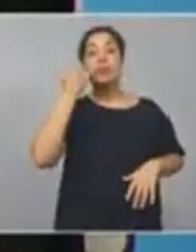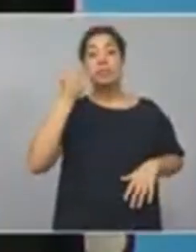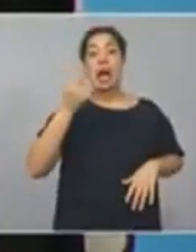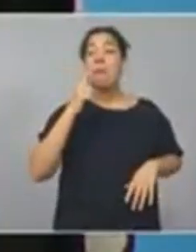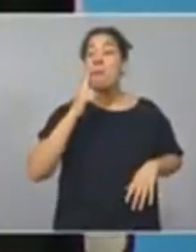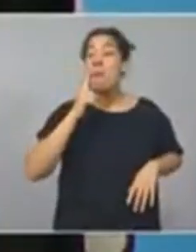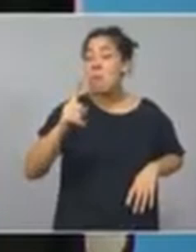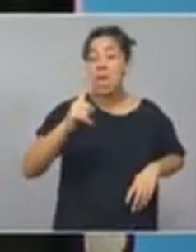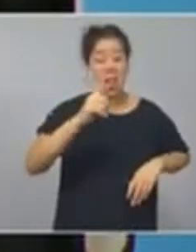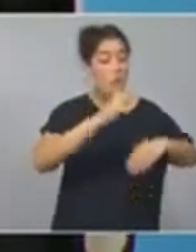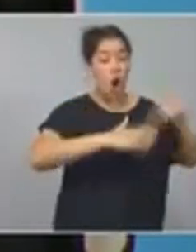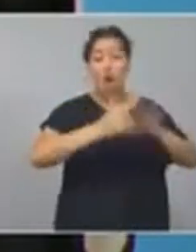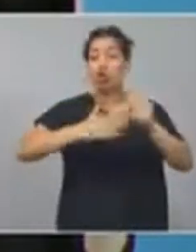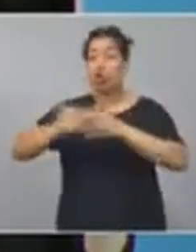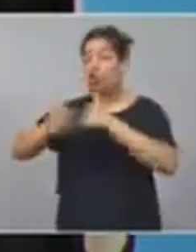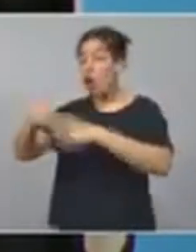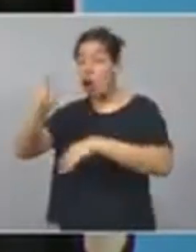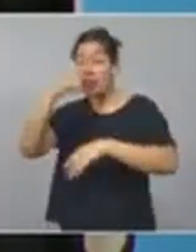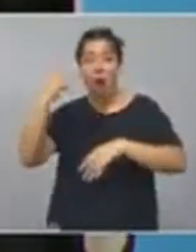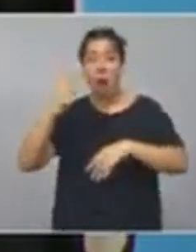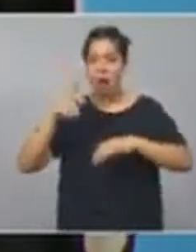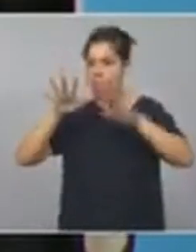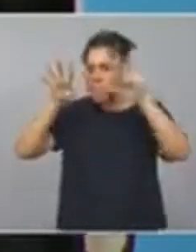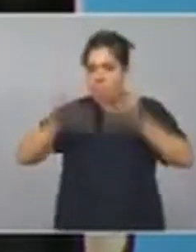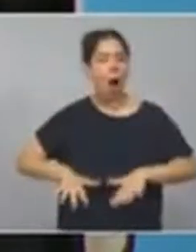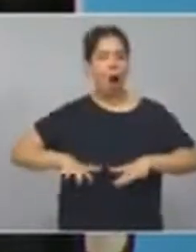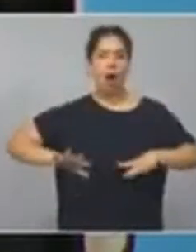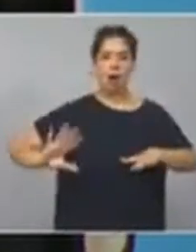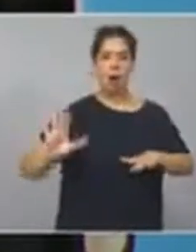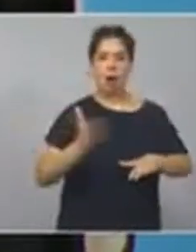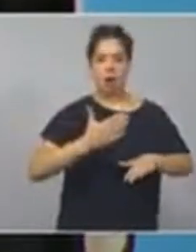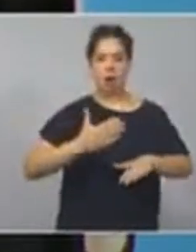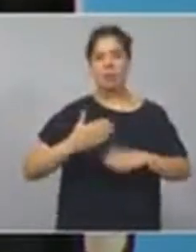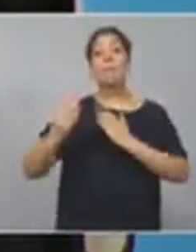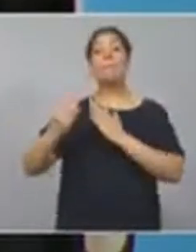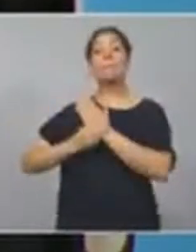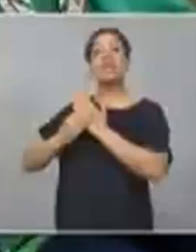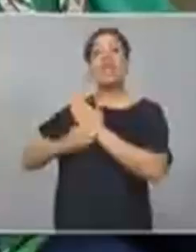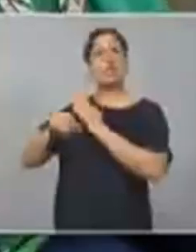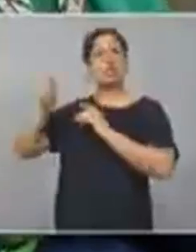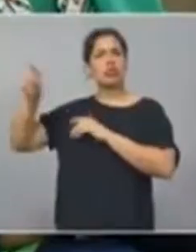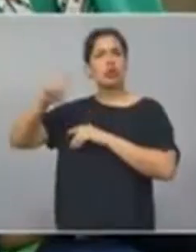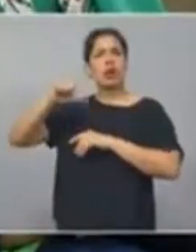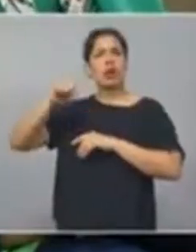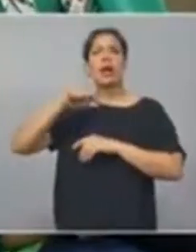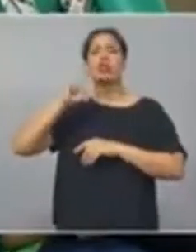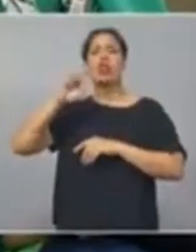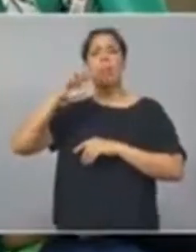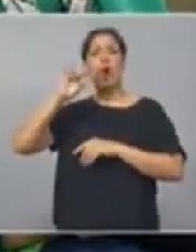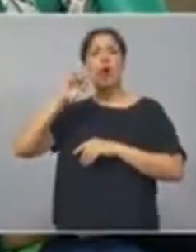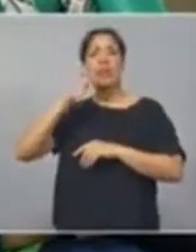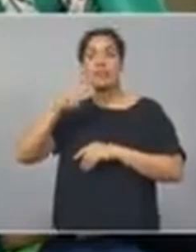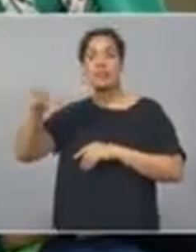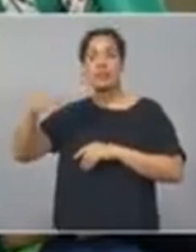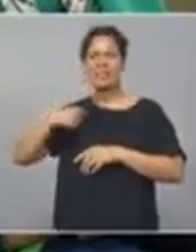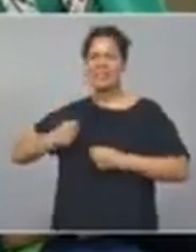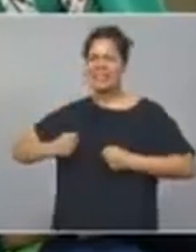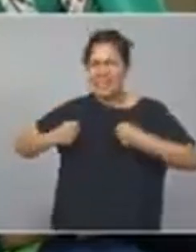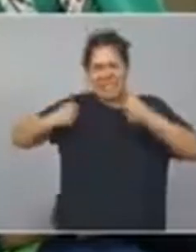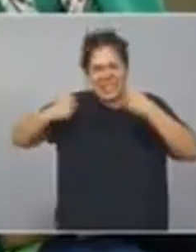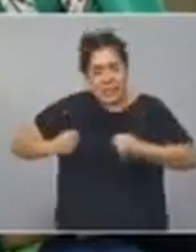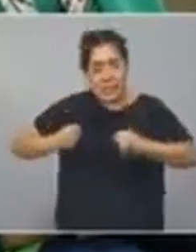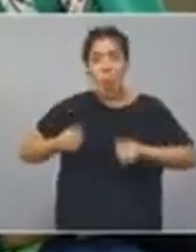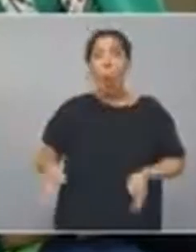obras nacionales en todos los distritos, las obras provinciales, el ministro Catopodis con un gran esfuerzo las está poniendo en